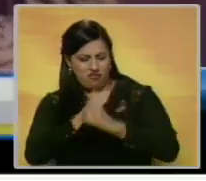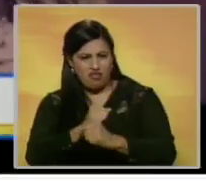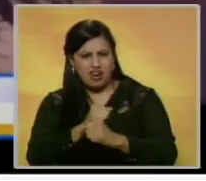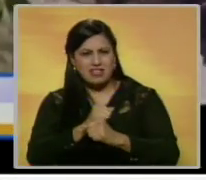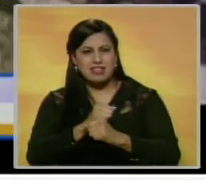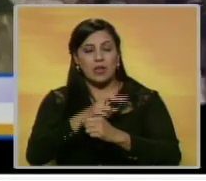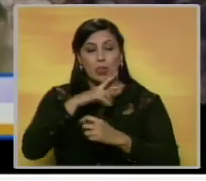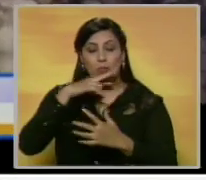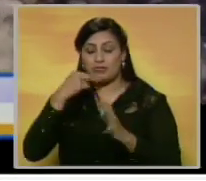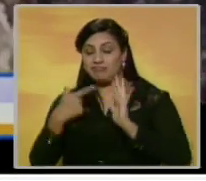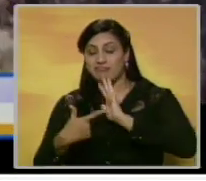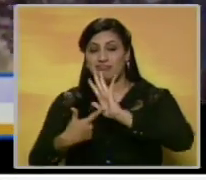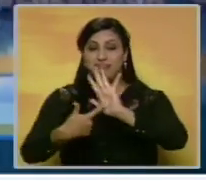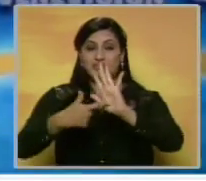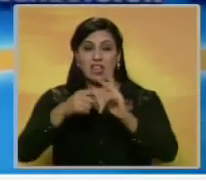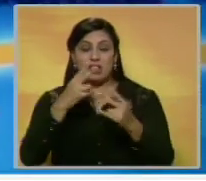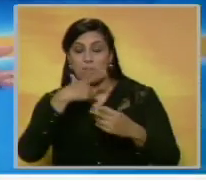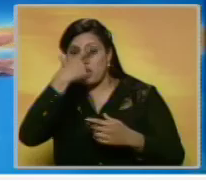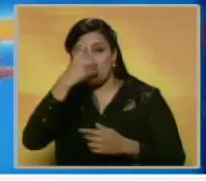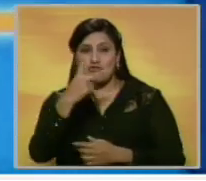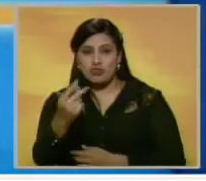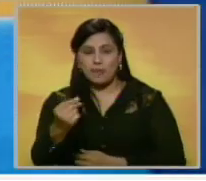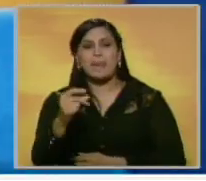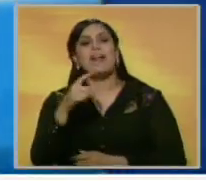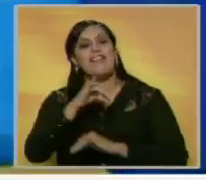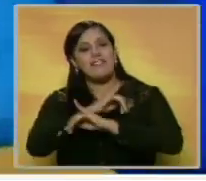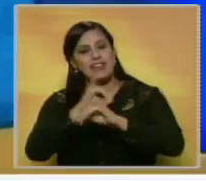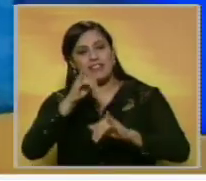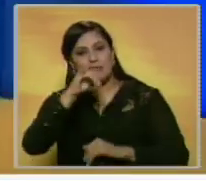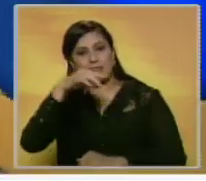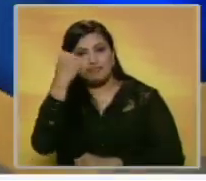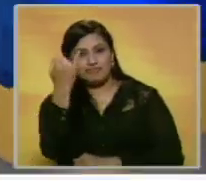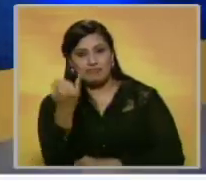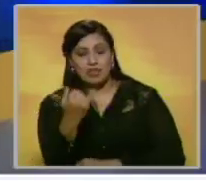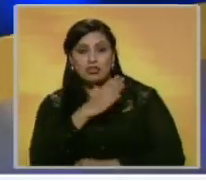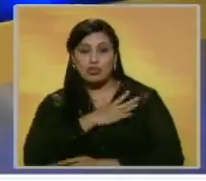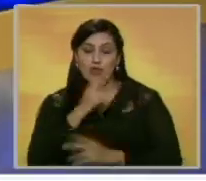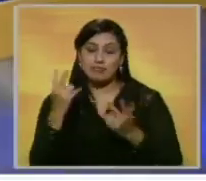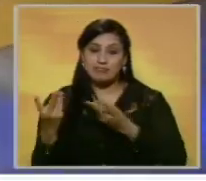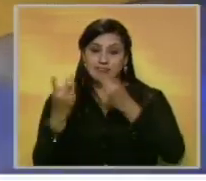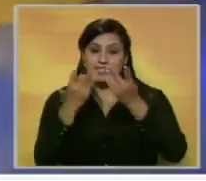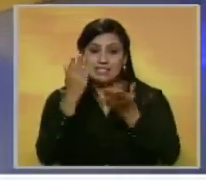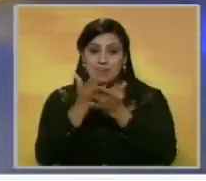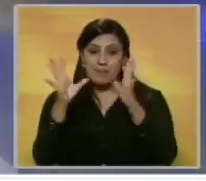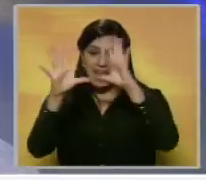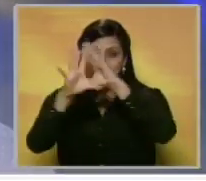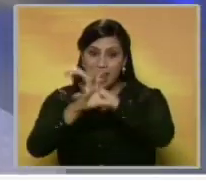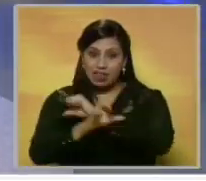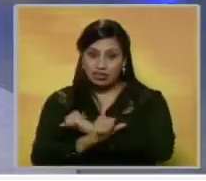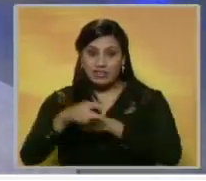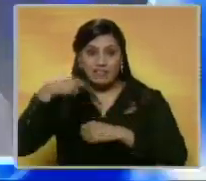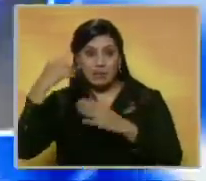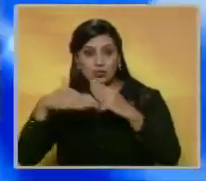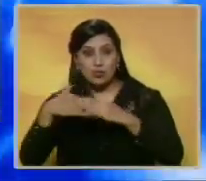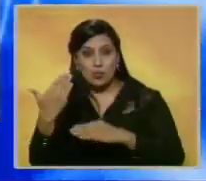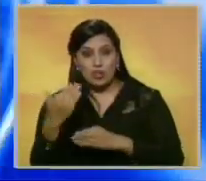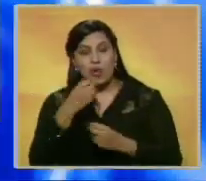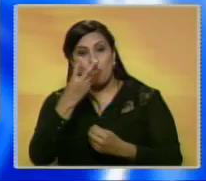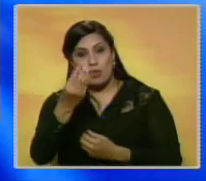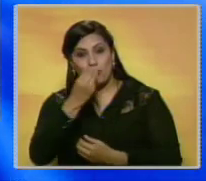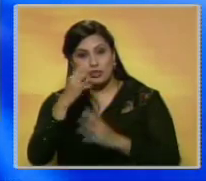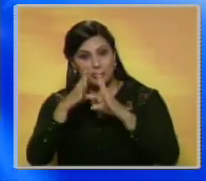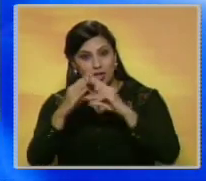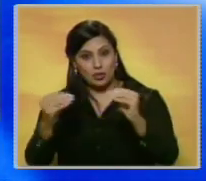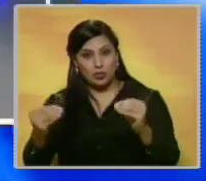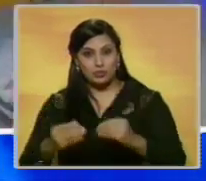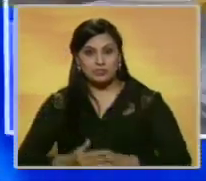sexy, atrevida, sin tabúes. Amigos, así llegamos al final. Yo soy Federica Guzmán y los invito como siempre a la emisión estelar de Estrenos y Estrellas. Buen provecho